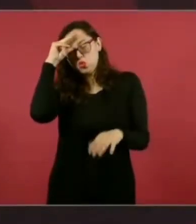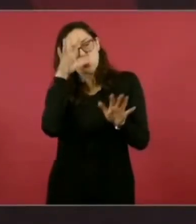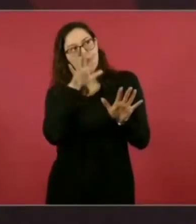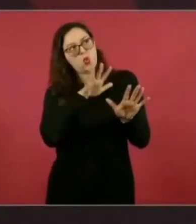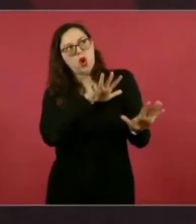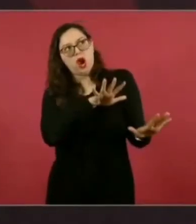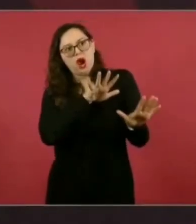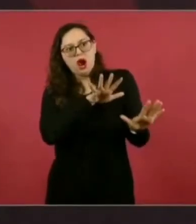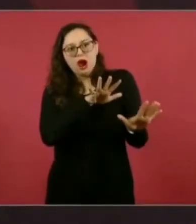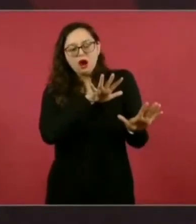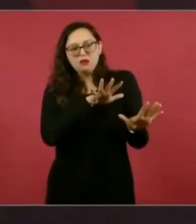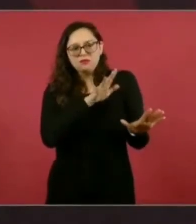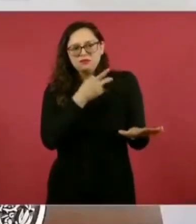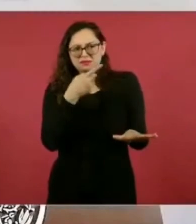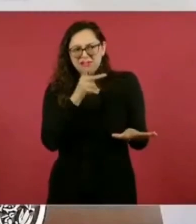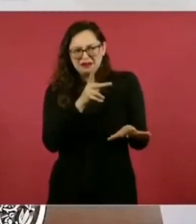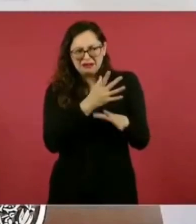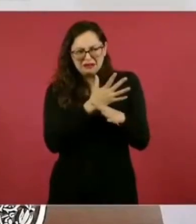Sí,